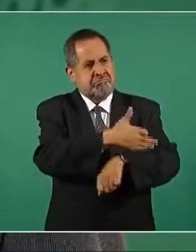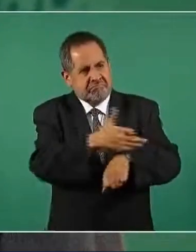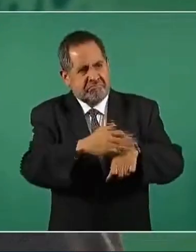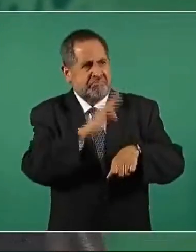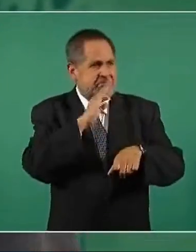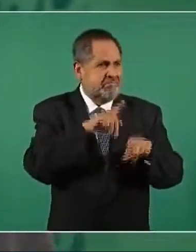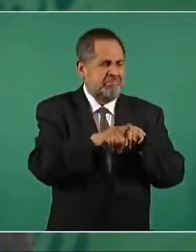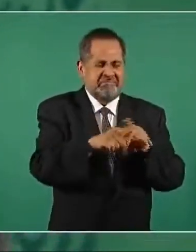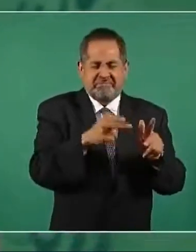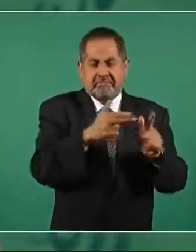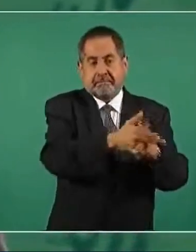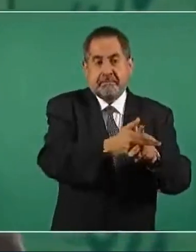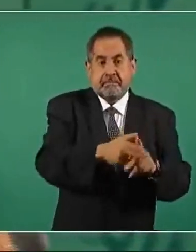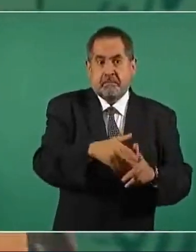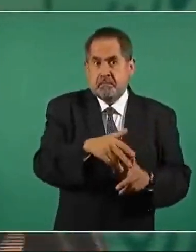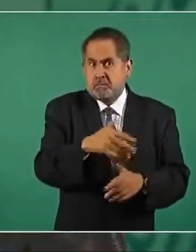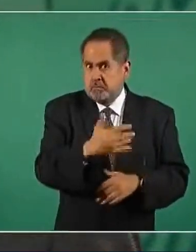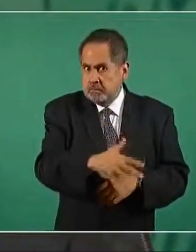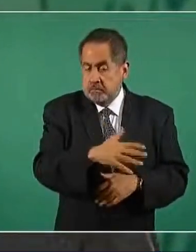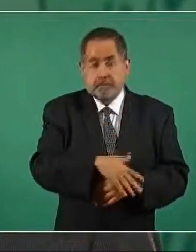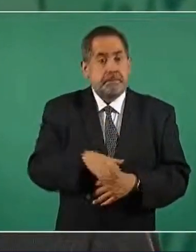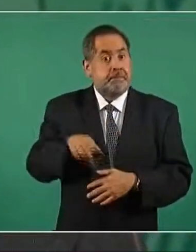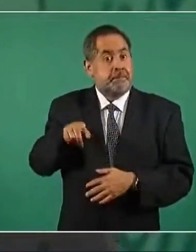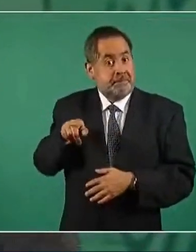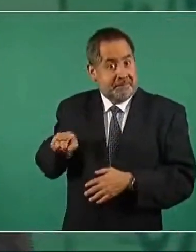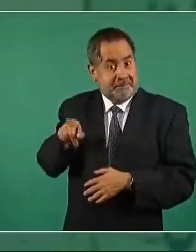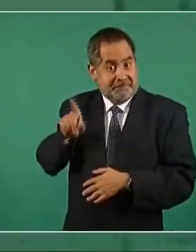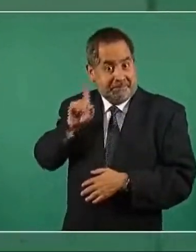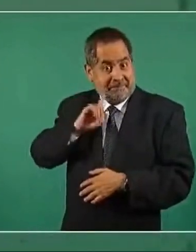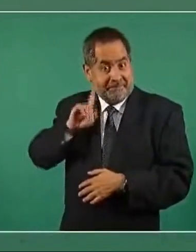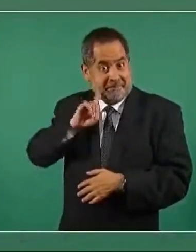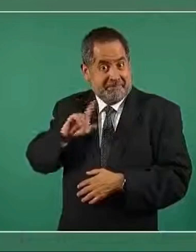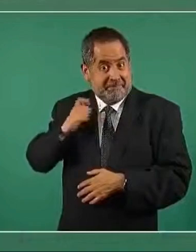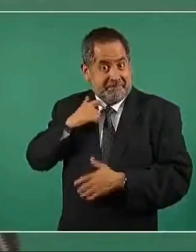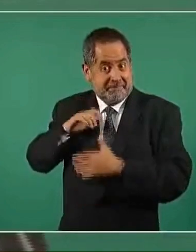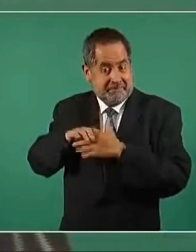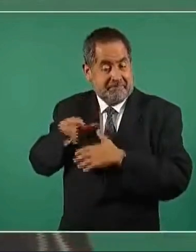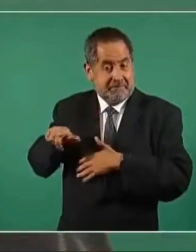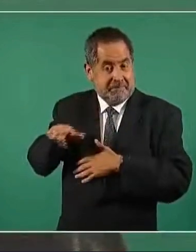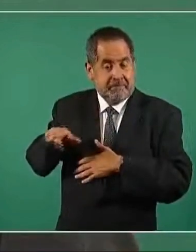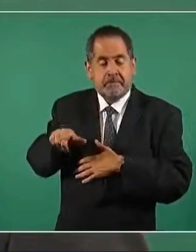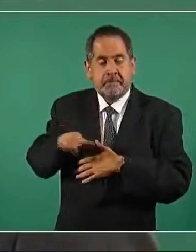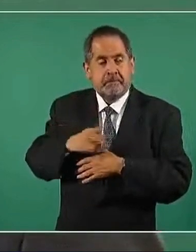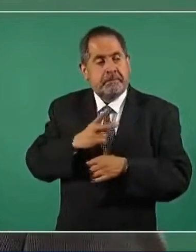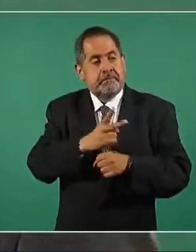Entonces, la señora invita a su casa,